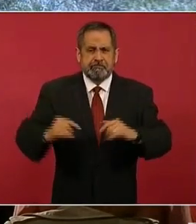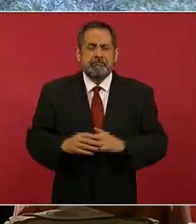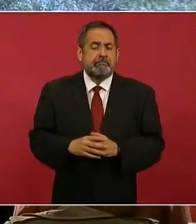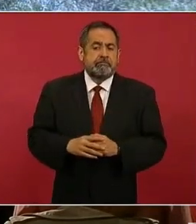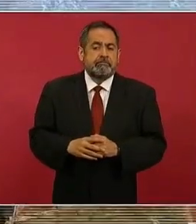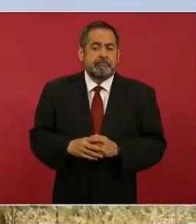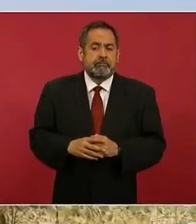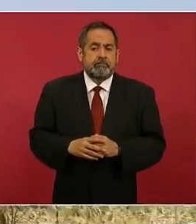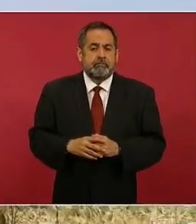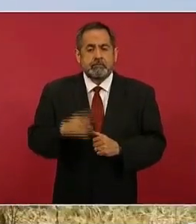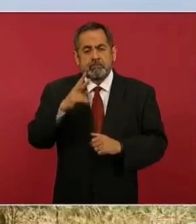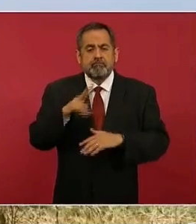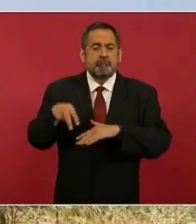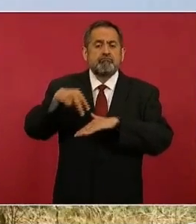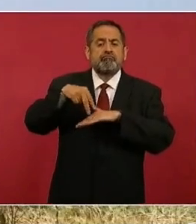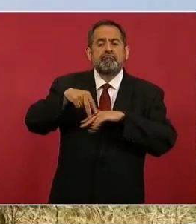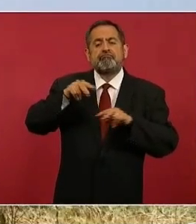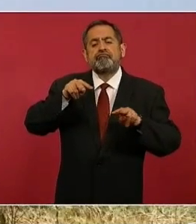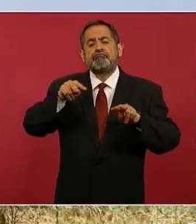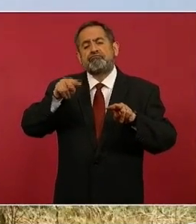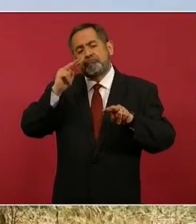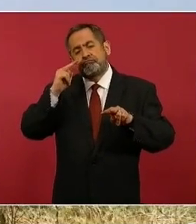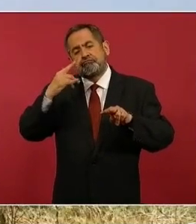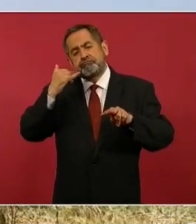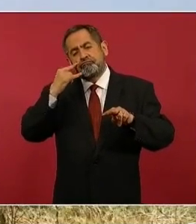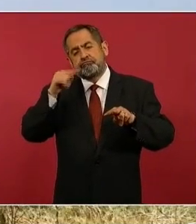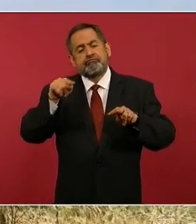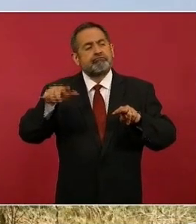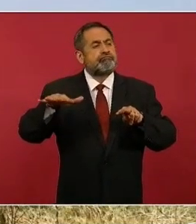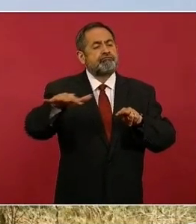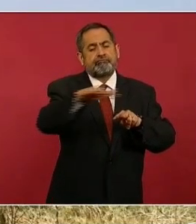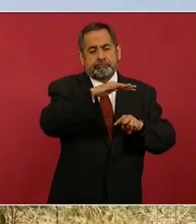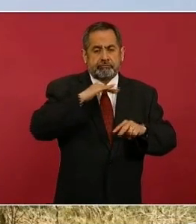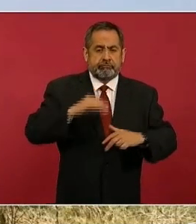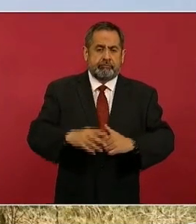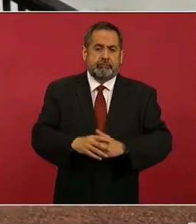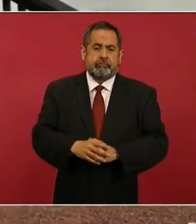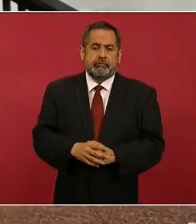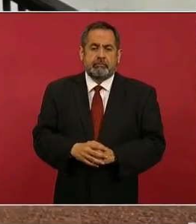Uno de los miradores, que ya está terminado. Adelante.